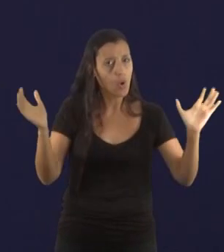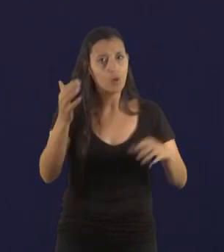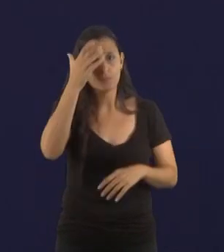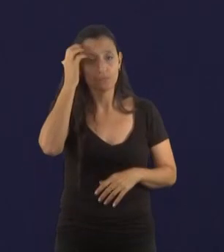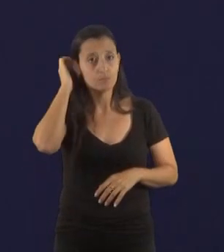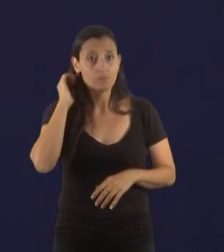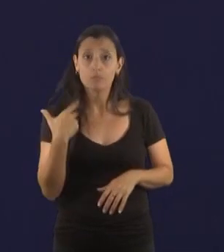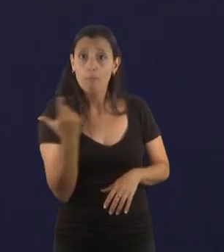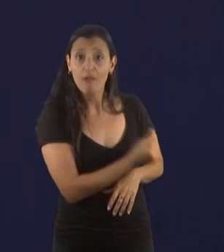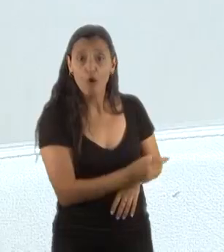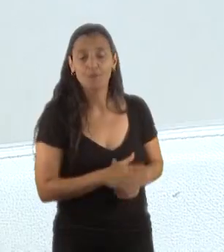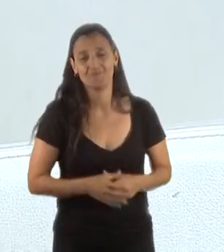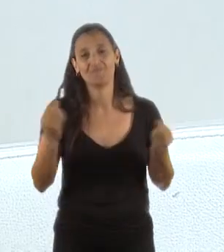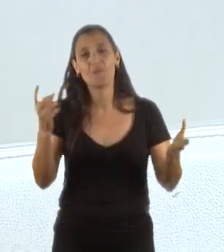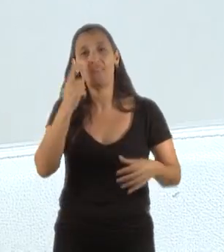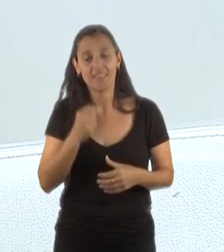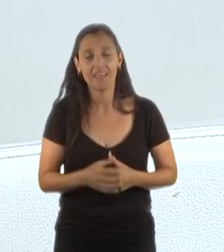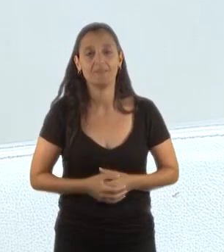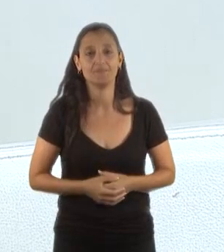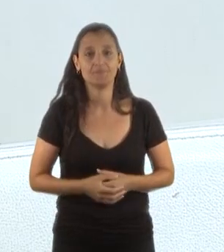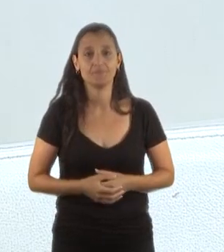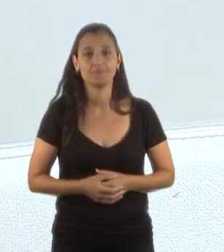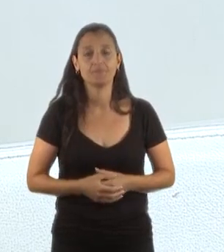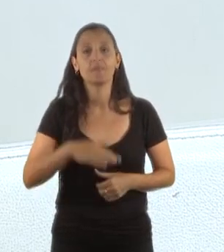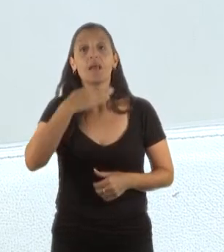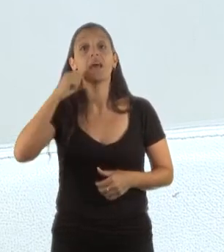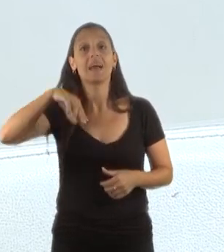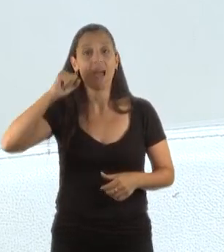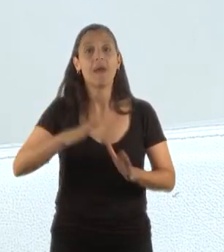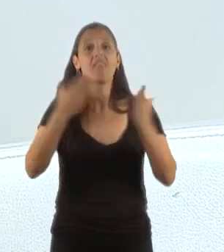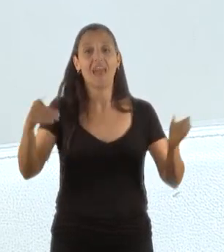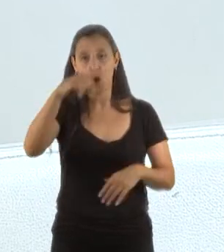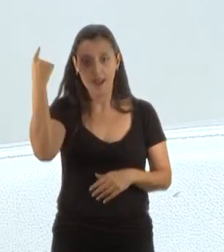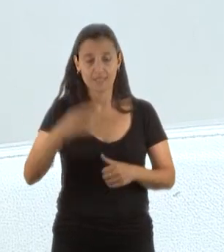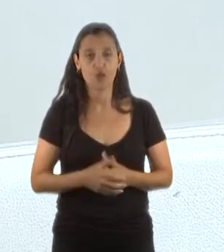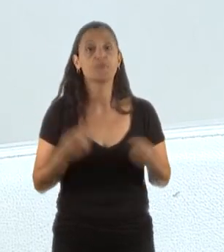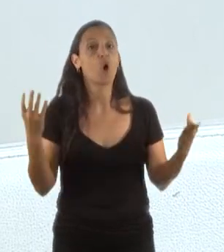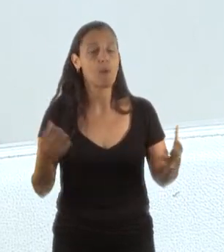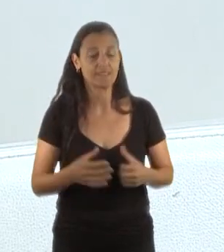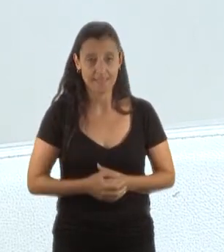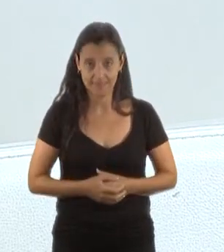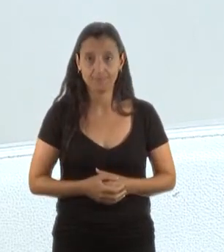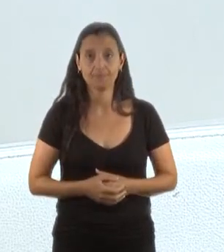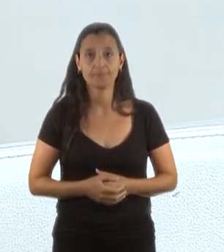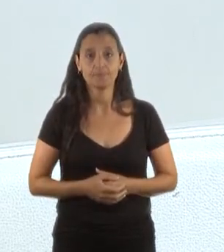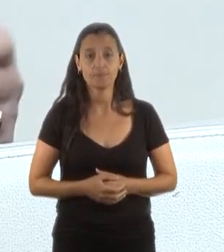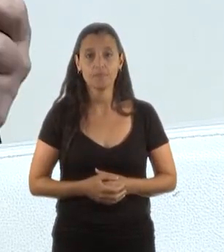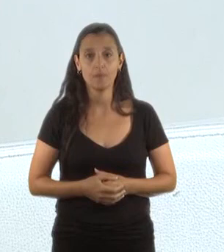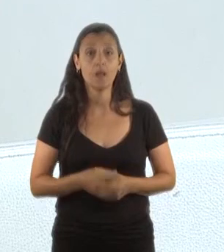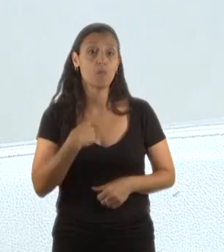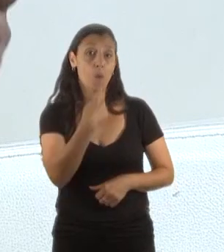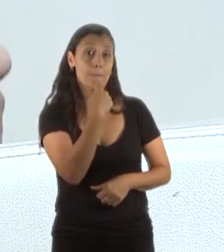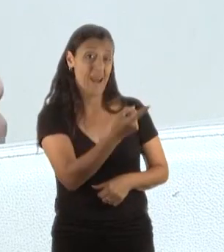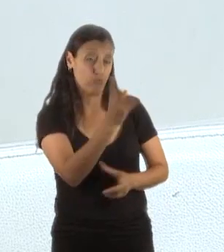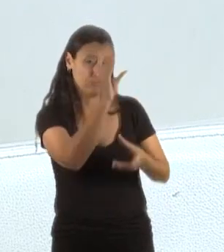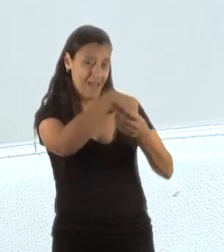¿Me voy? ¿Qué tal? Buen día. Sí, hola. Jaime Rosenberg, Día de la Nación. ¿Cómo estás? Bien, quería una pregunta